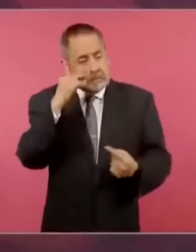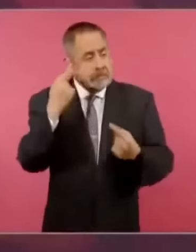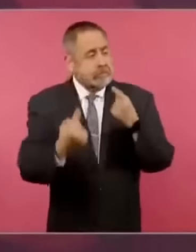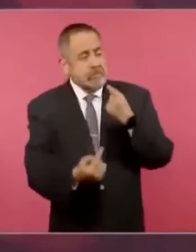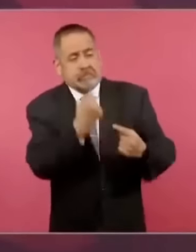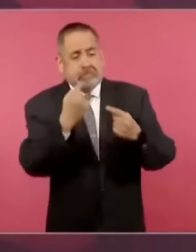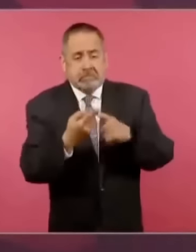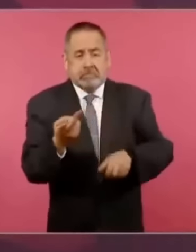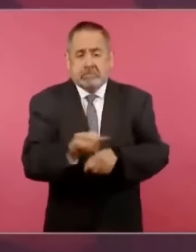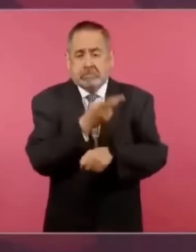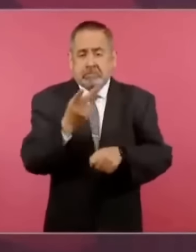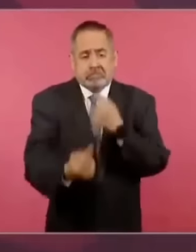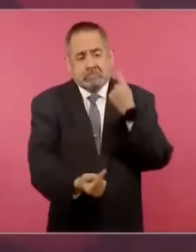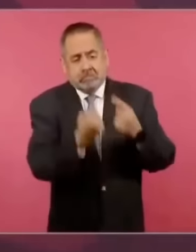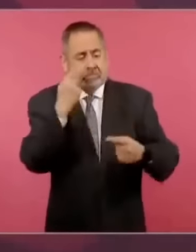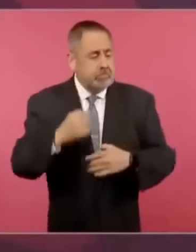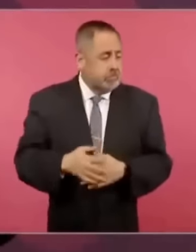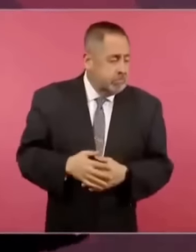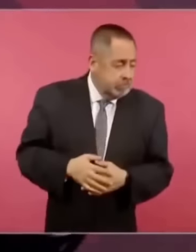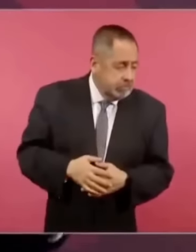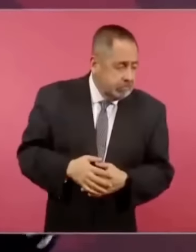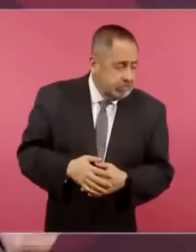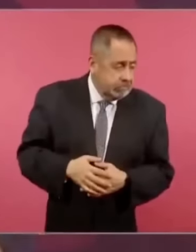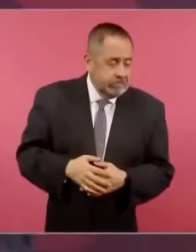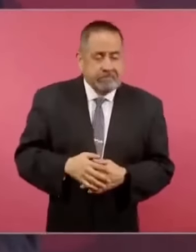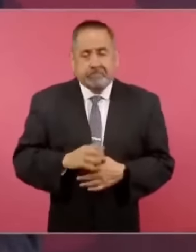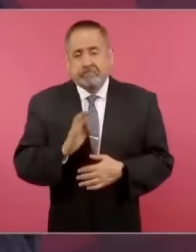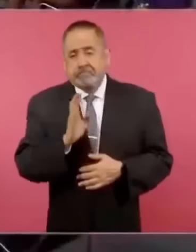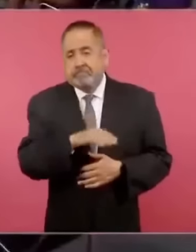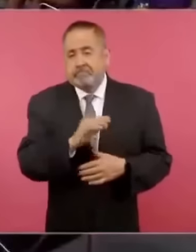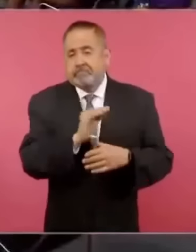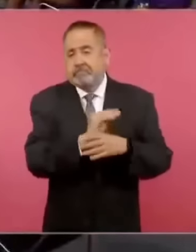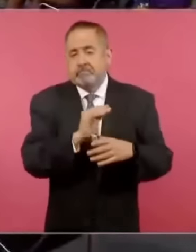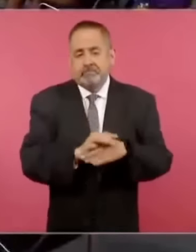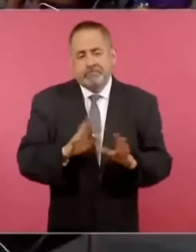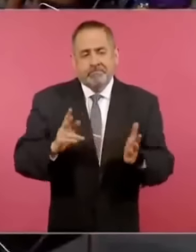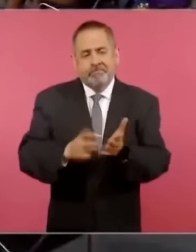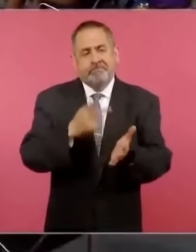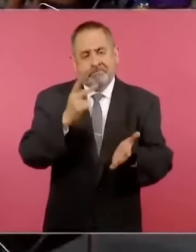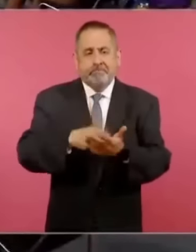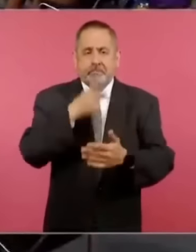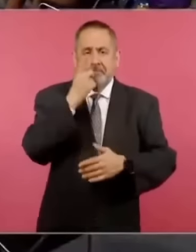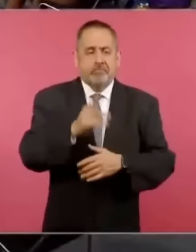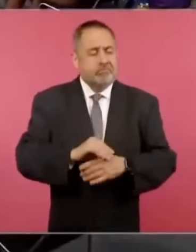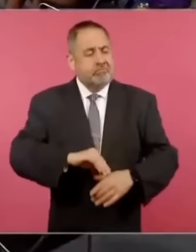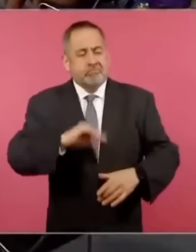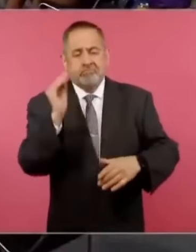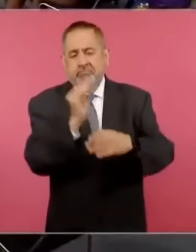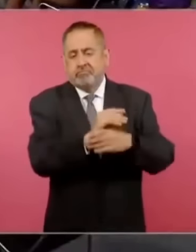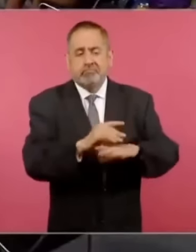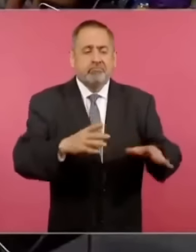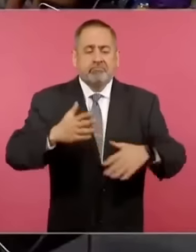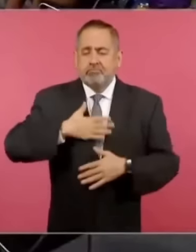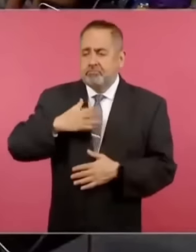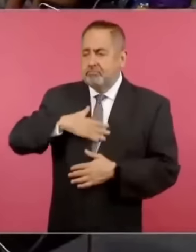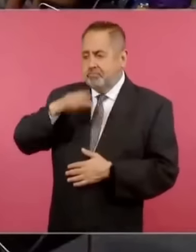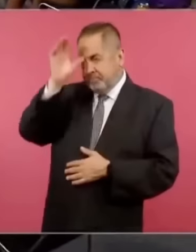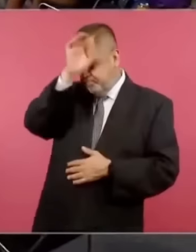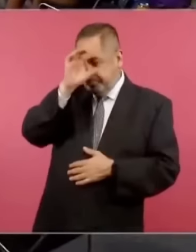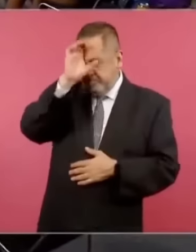y nosotros pues ya lo hemos dicho, ¿no?, tenemos nuestra conciencia tranquila.